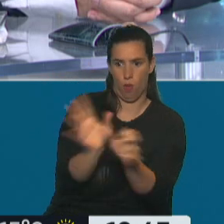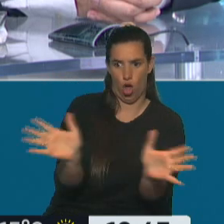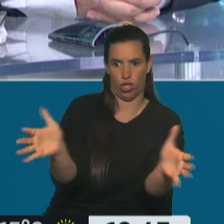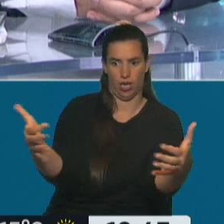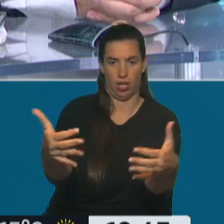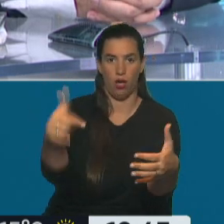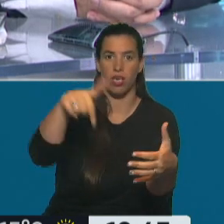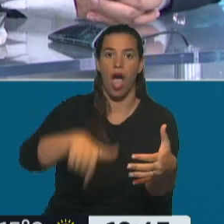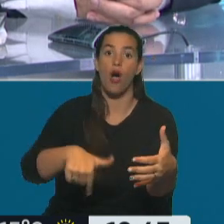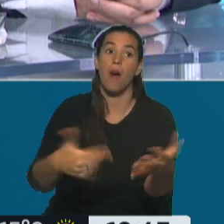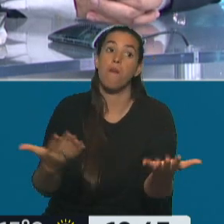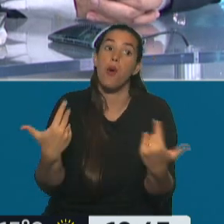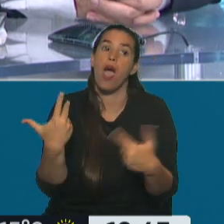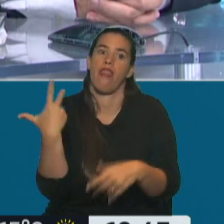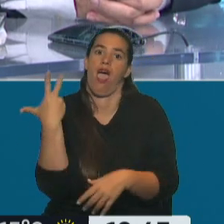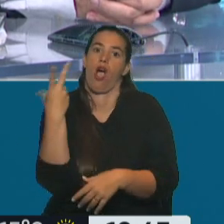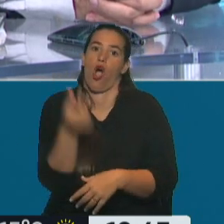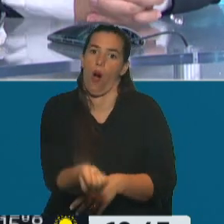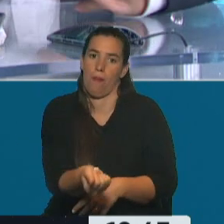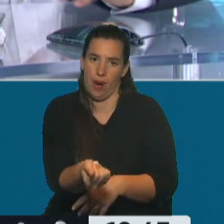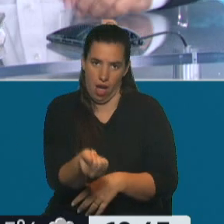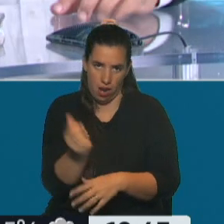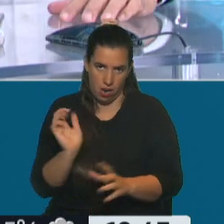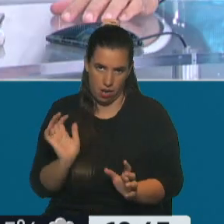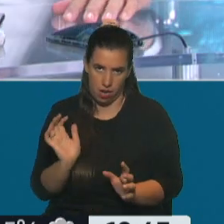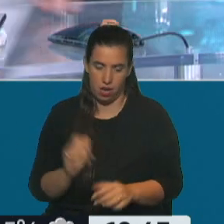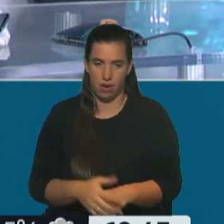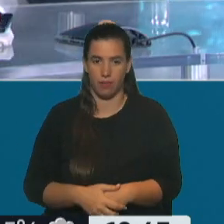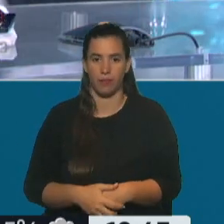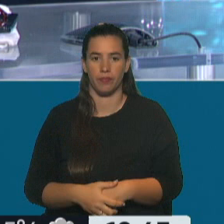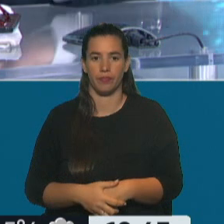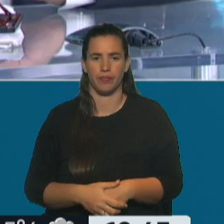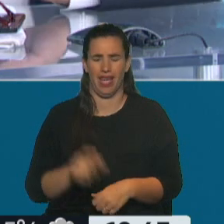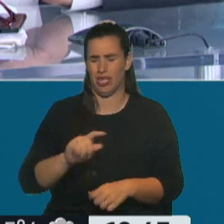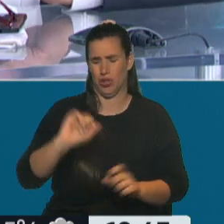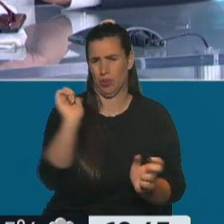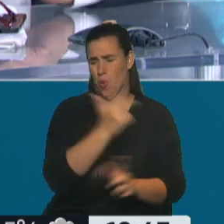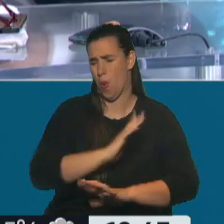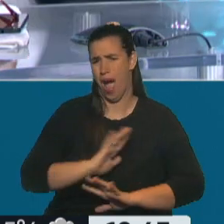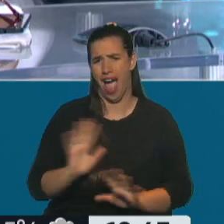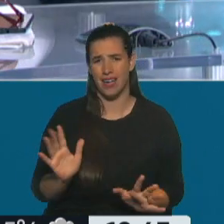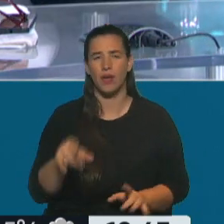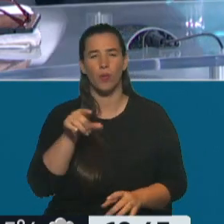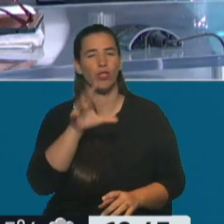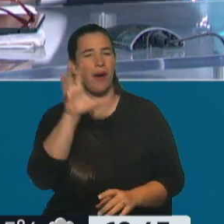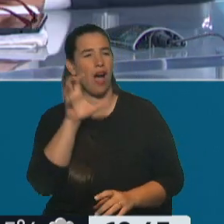está pasible de ser comprado por el negocio inmobiliario. ¿Vos te vas a acordar de las discusiones que había entre